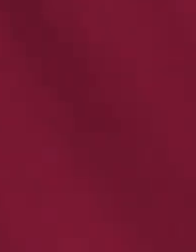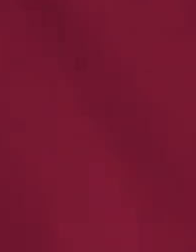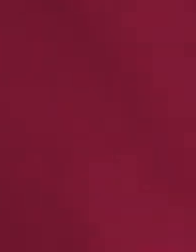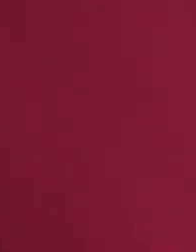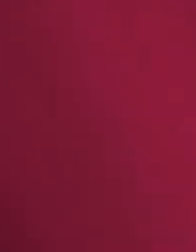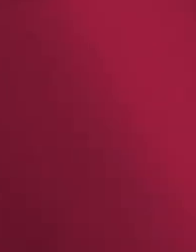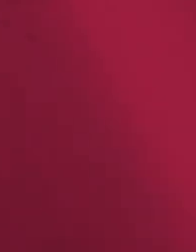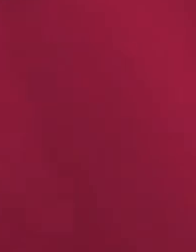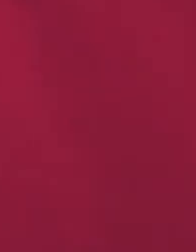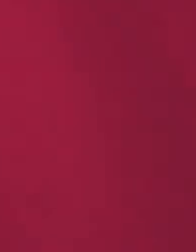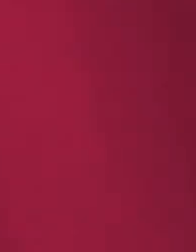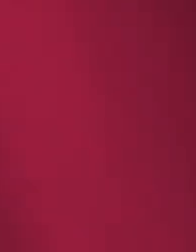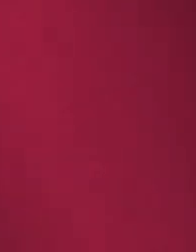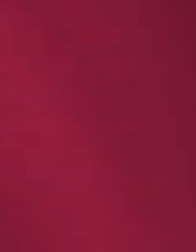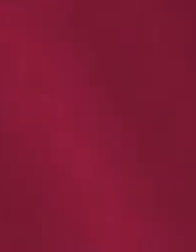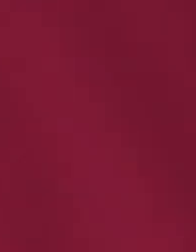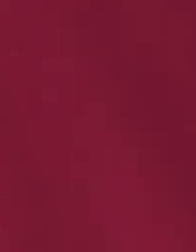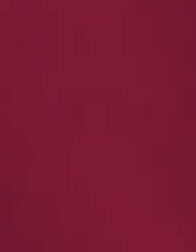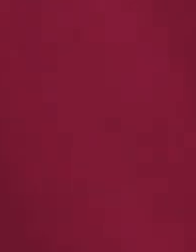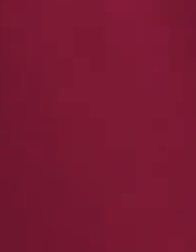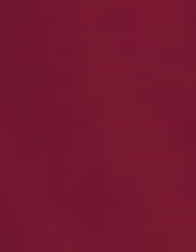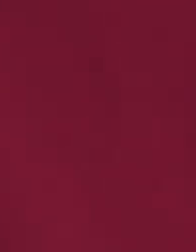Gobierno de México Gobierno de México Gracias.